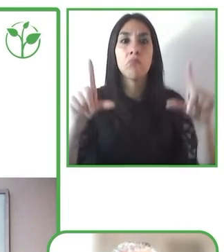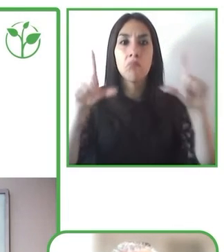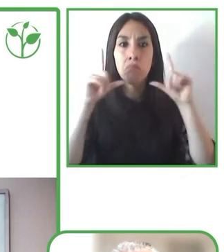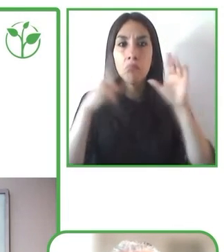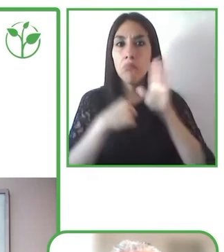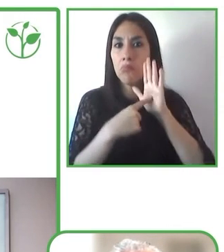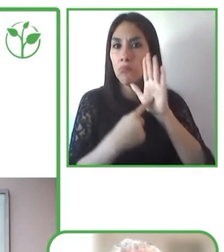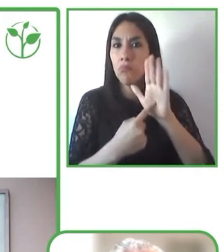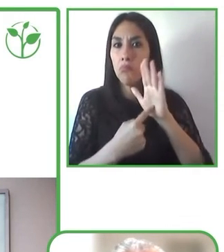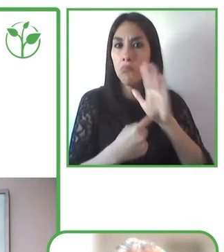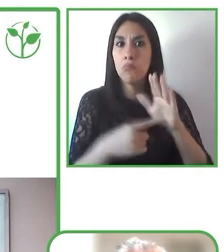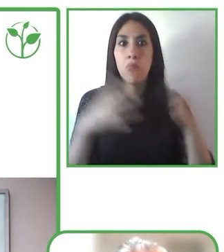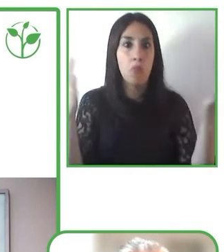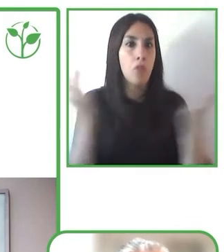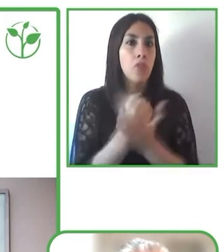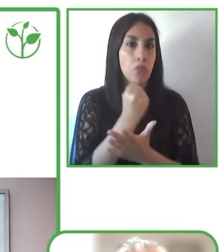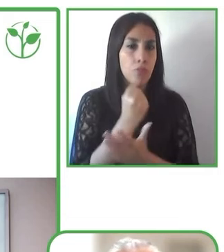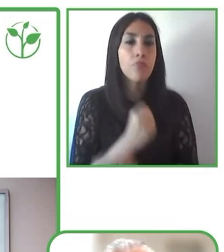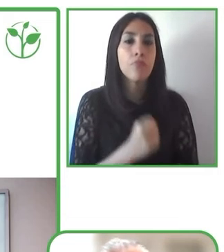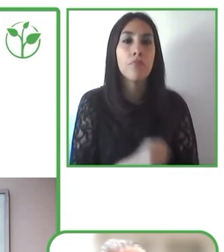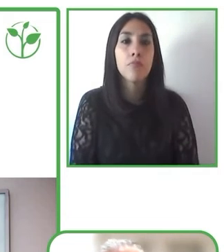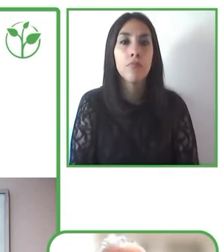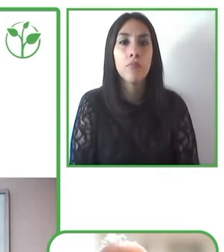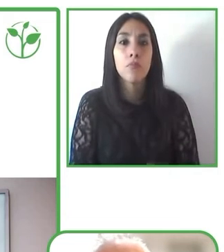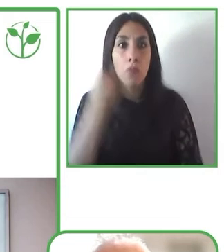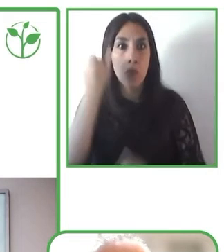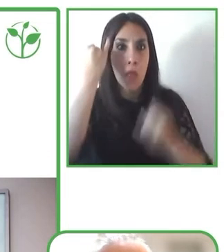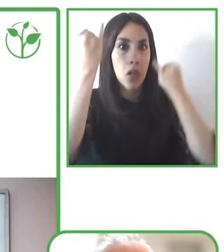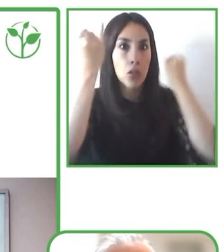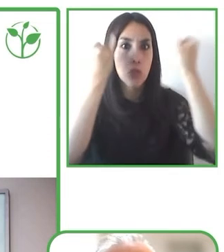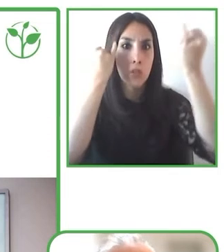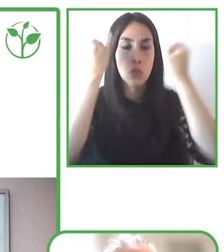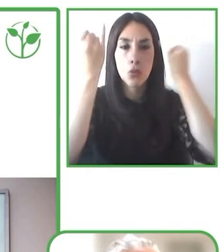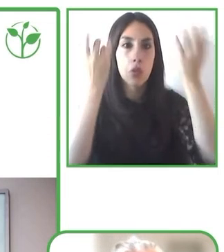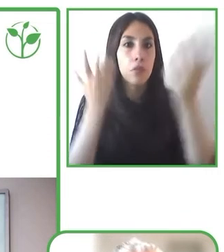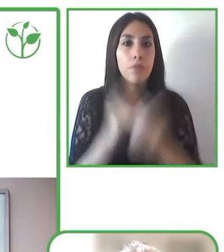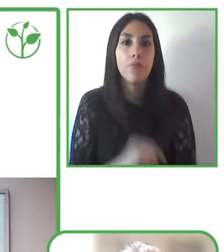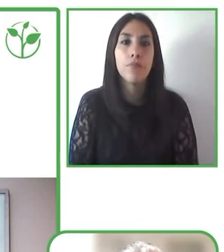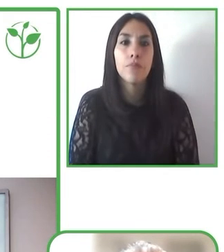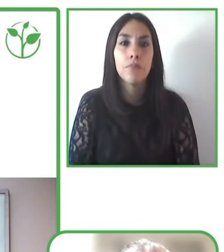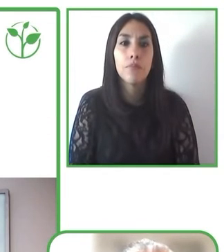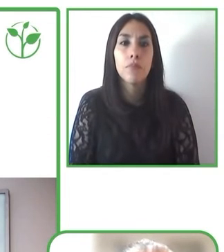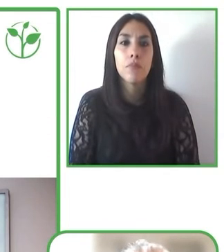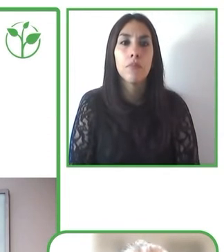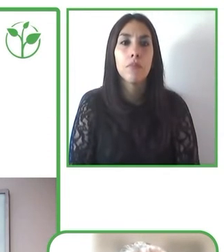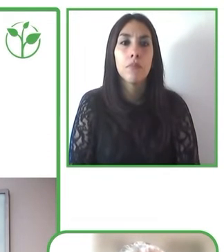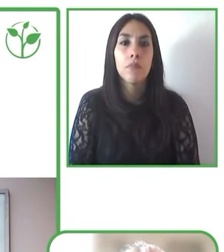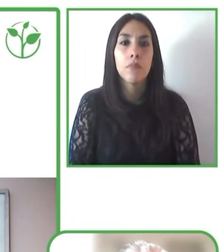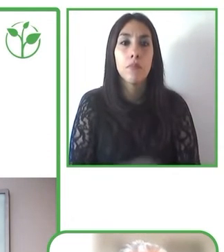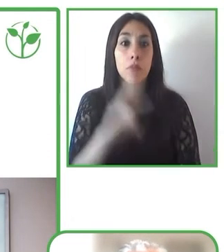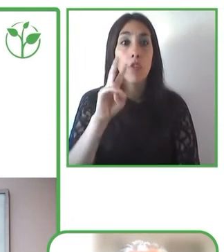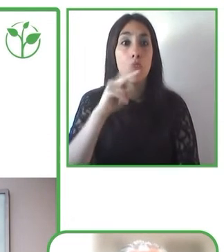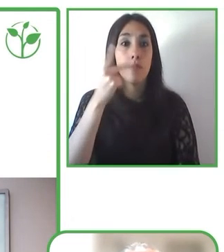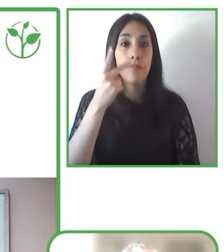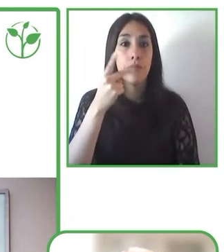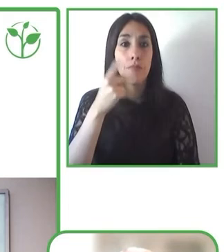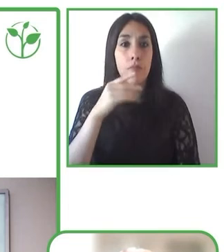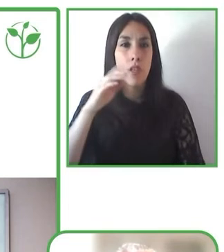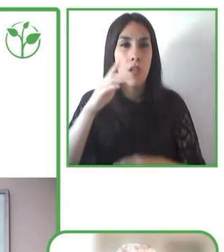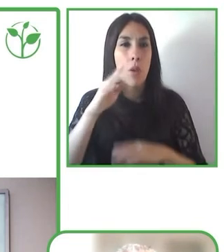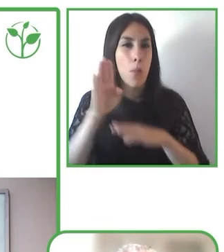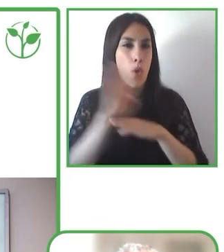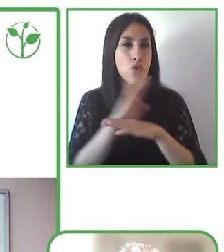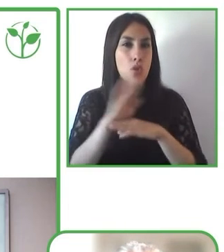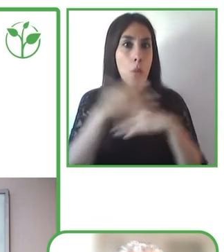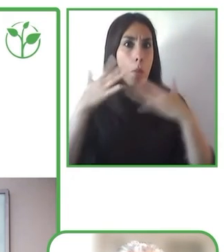aquí producido junto a la tercera agencia más importante de noticias sermimedia y presentado por